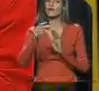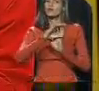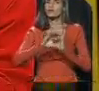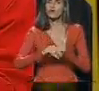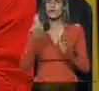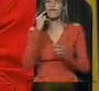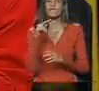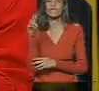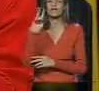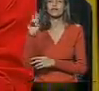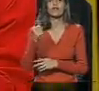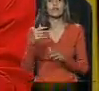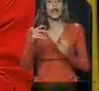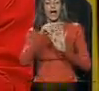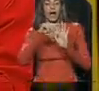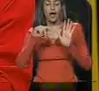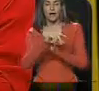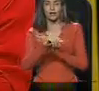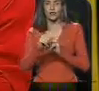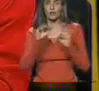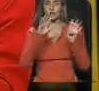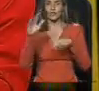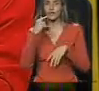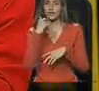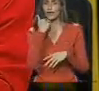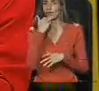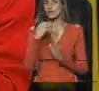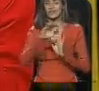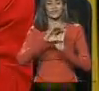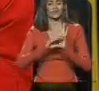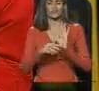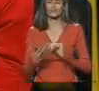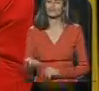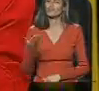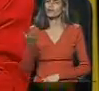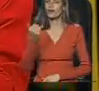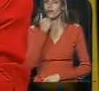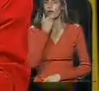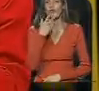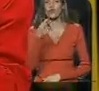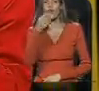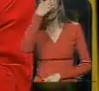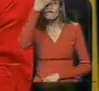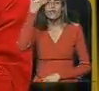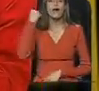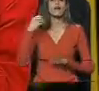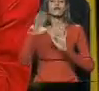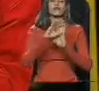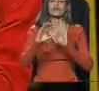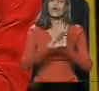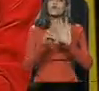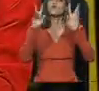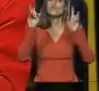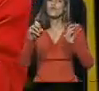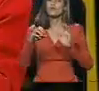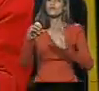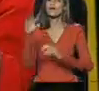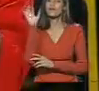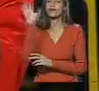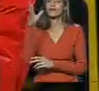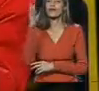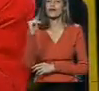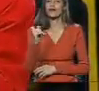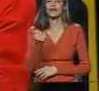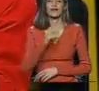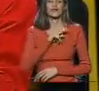Bolivariana del 99. Nuestra Constitución es una gran referencia. No hay que olvidar, la Constitución no es el país que tenemos, es